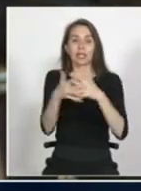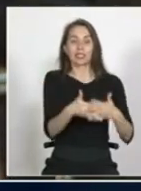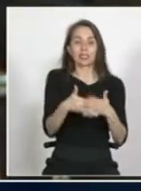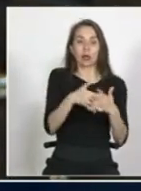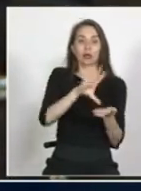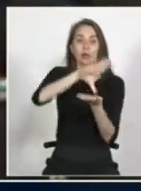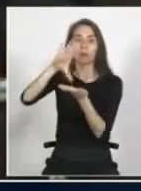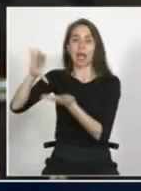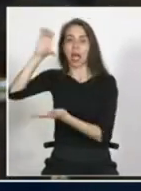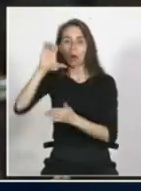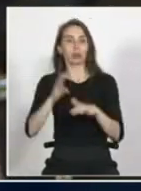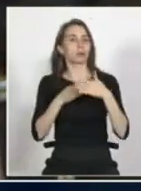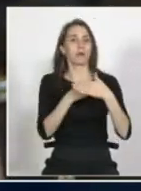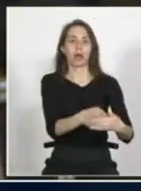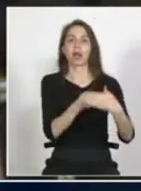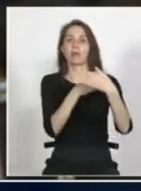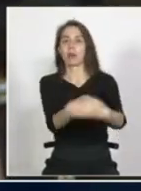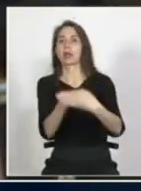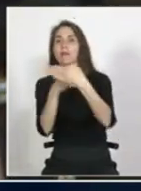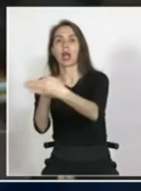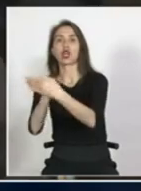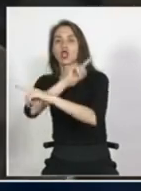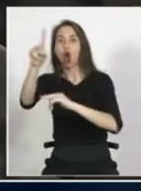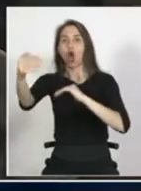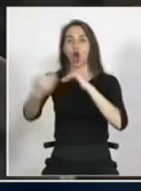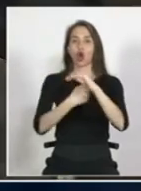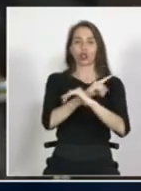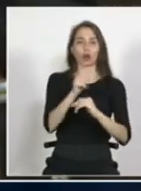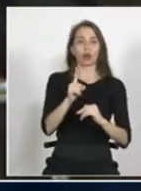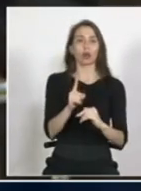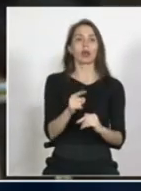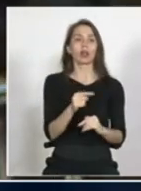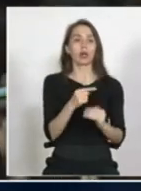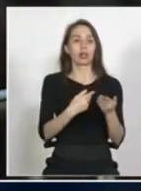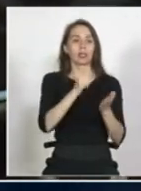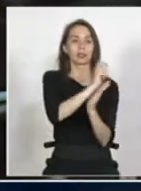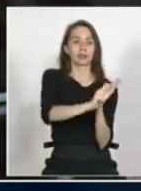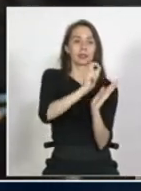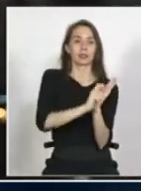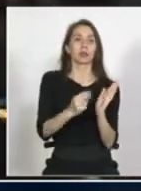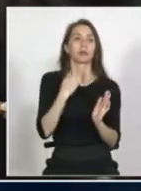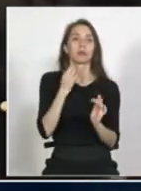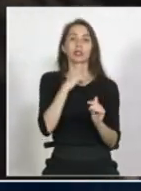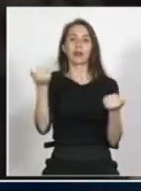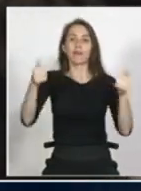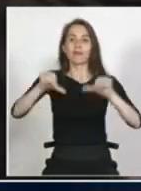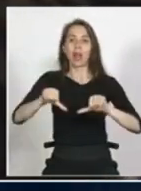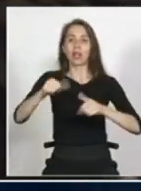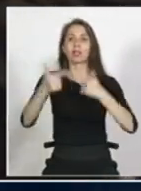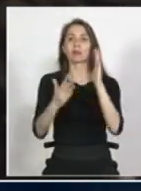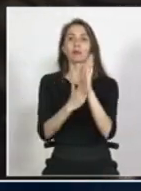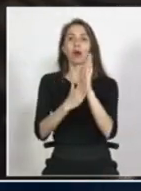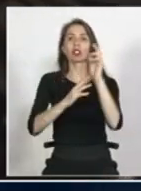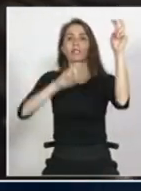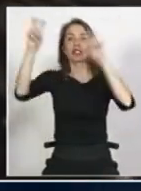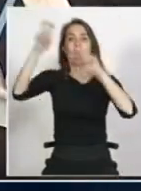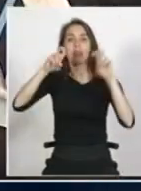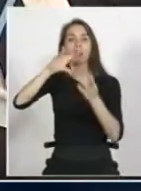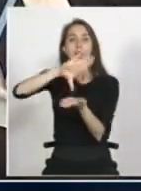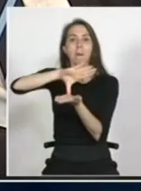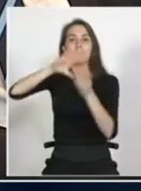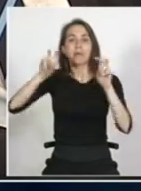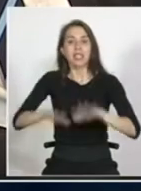pongan las barreras que ponga y esto hay un artículo famoso para quien le guste que se llama ¿por qué fracasan las políticas migratorias? y es por eso